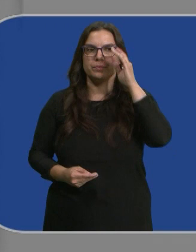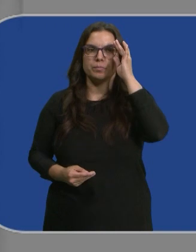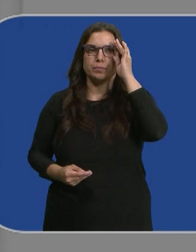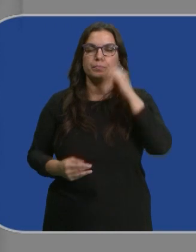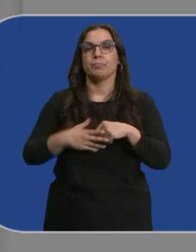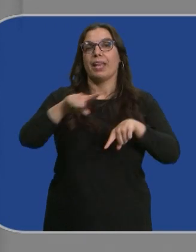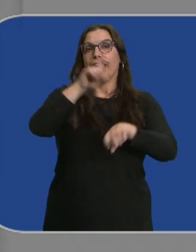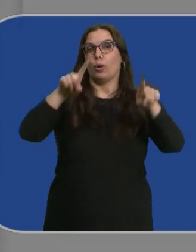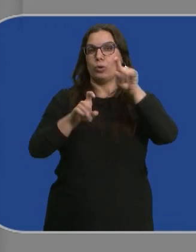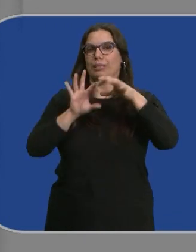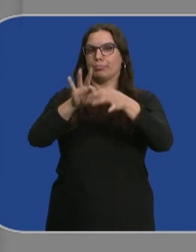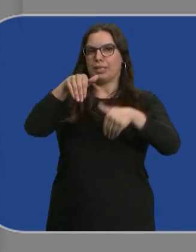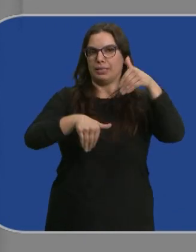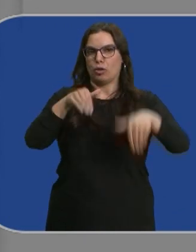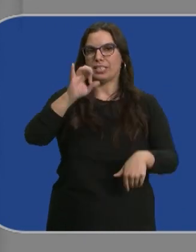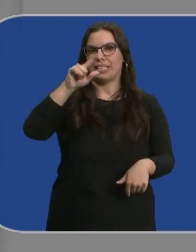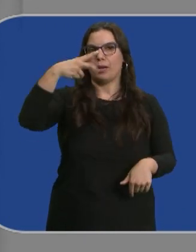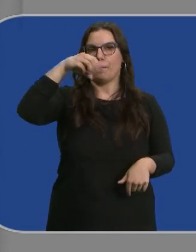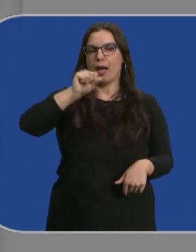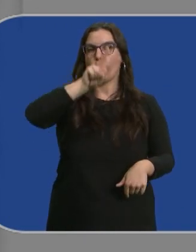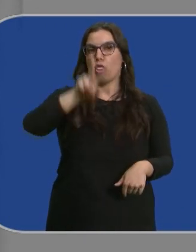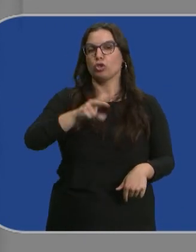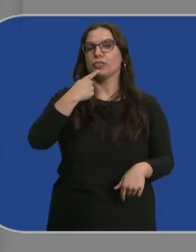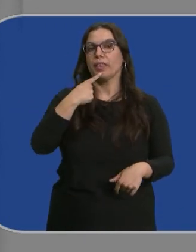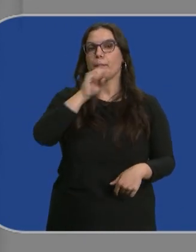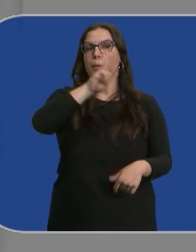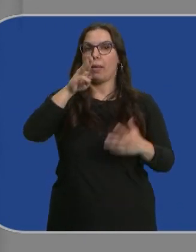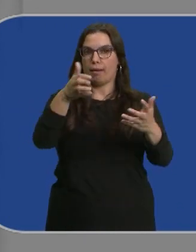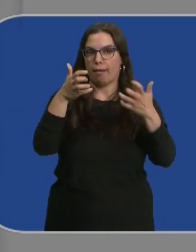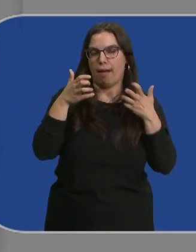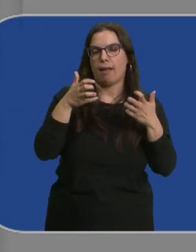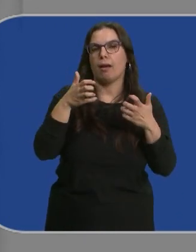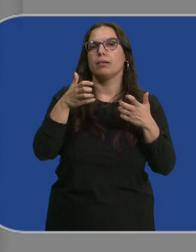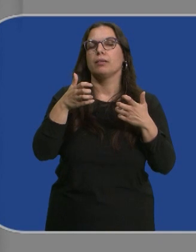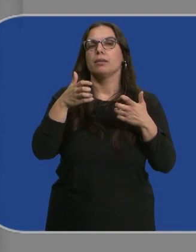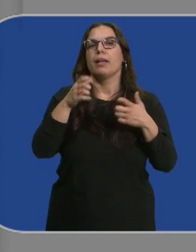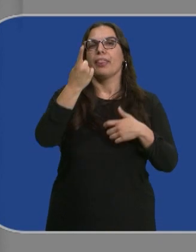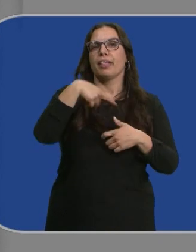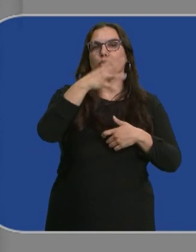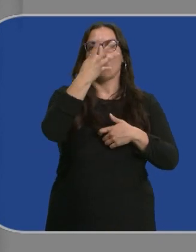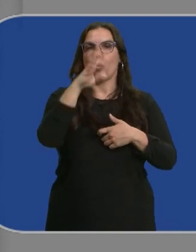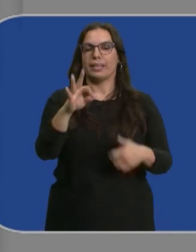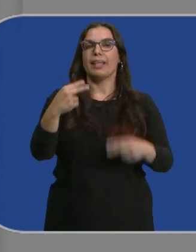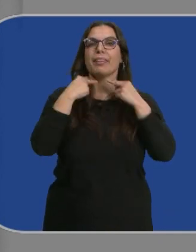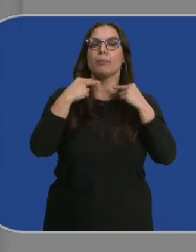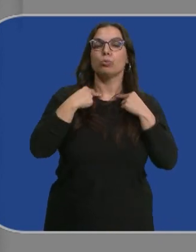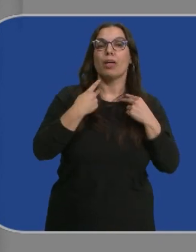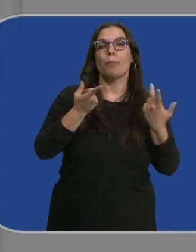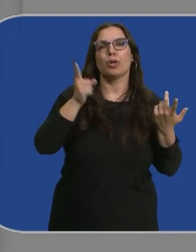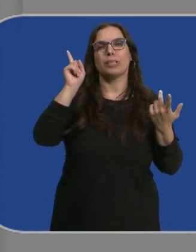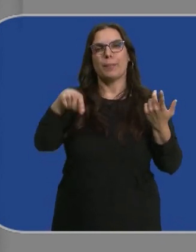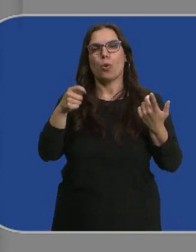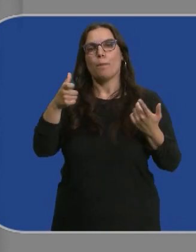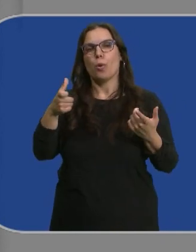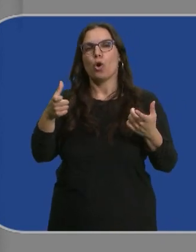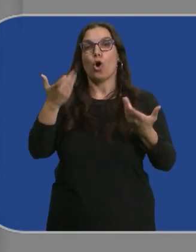Nueva entrega de encuestas electorales. La de Sigma 2 para el mundo refleja la victoria del Partido Popular en las generales con 140 diputados, pero también cierta